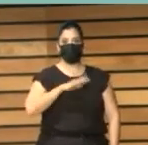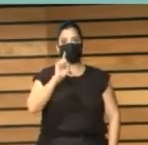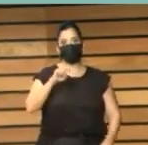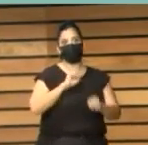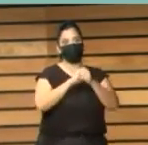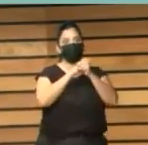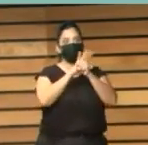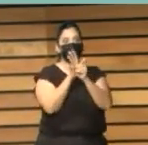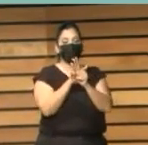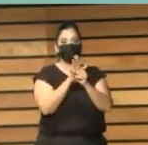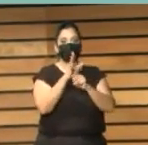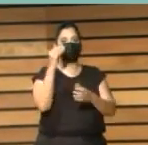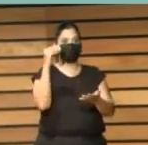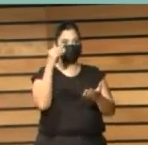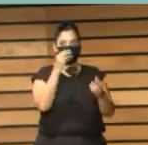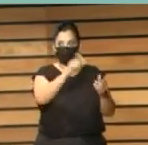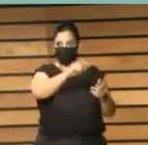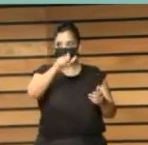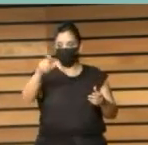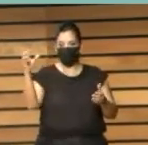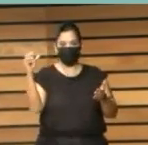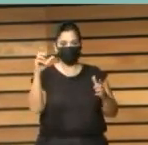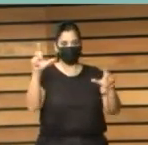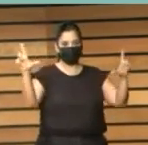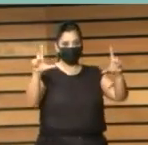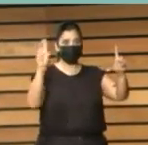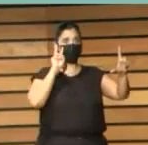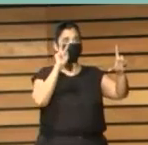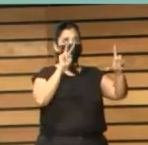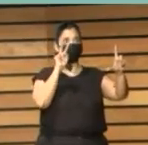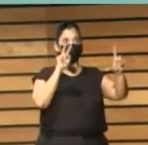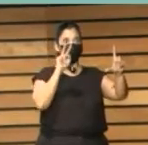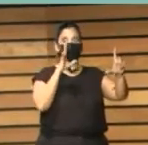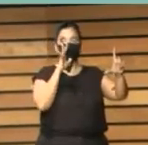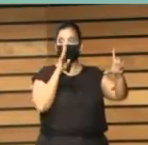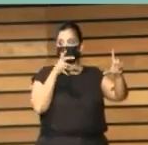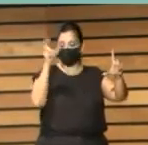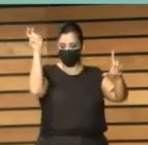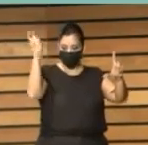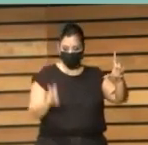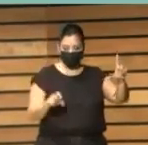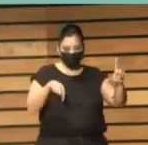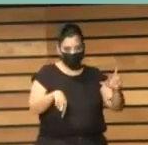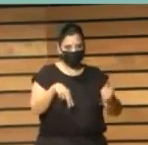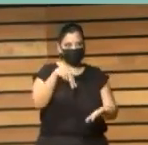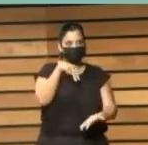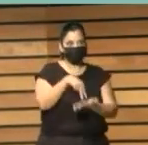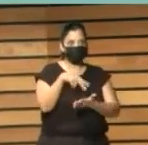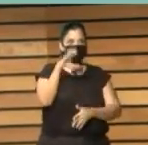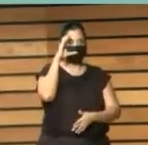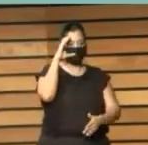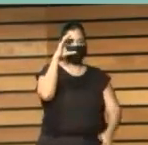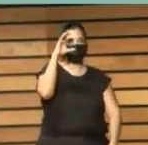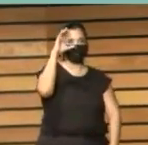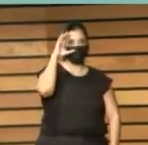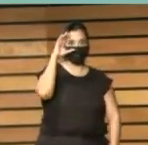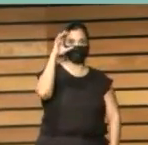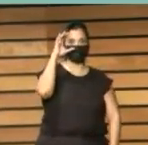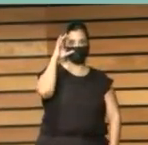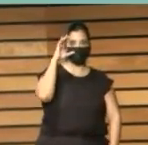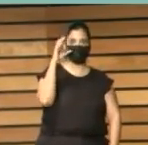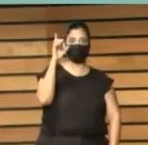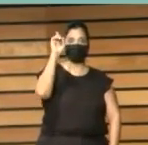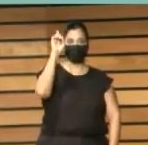a mirar a la pantalla y no a los ojos, tener un lugar de escucha, de escucha no solo aquí, sino de escucha en